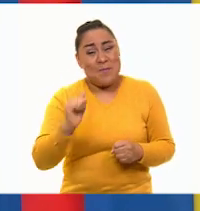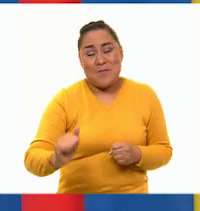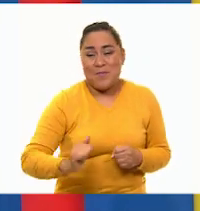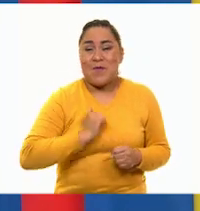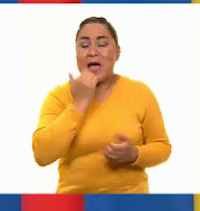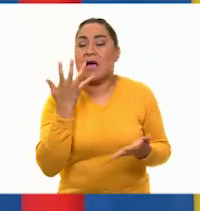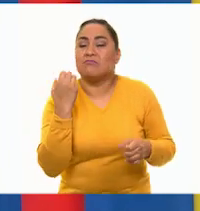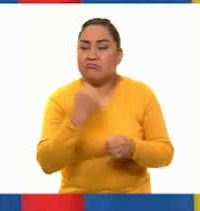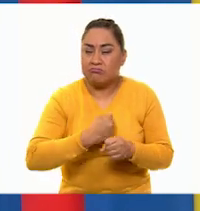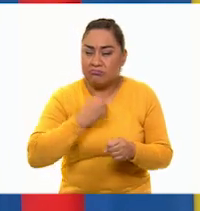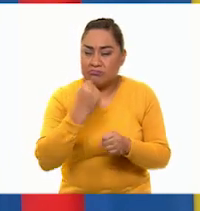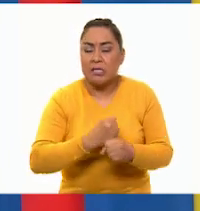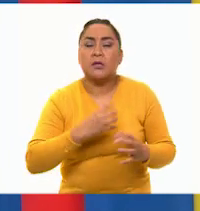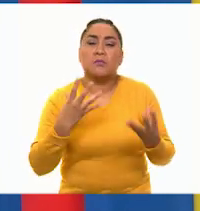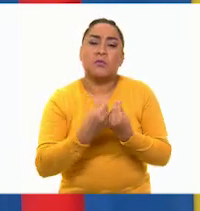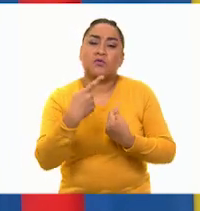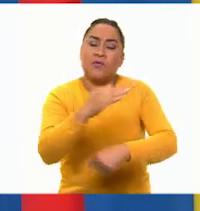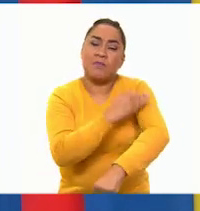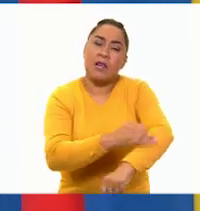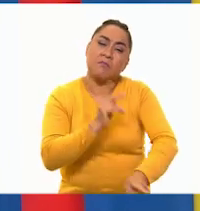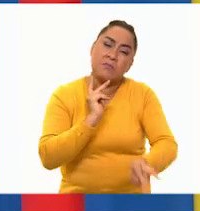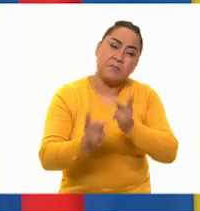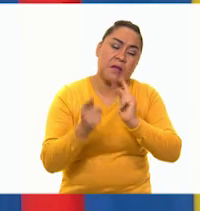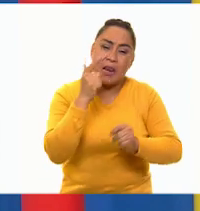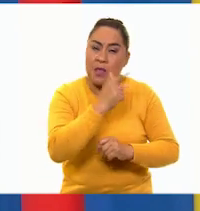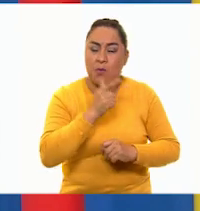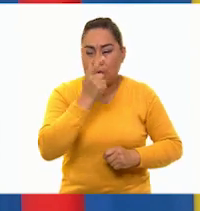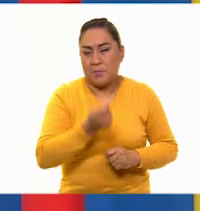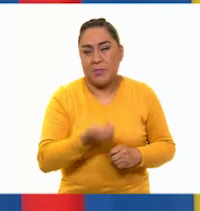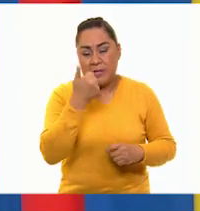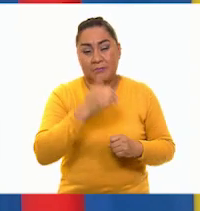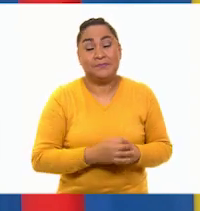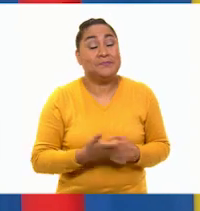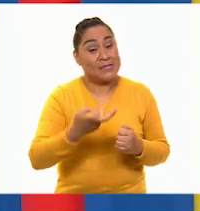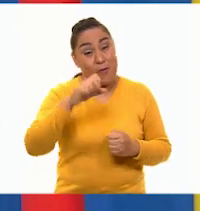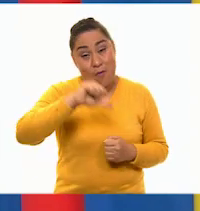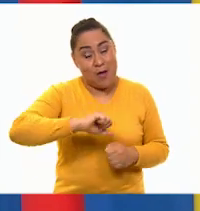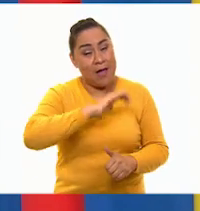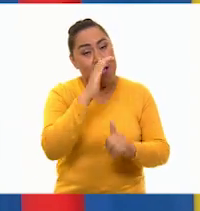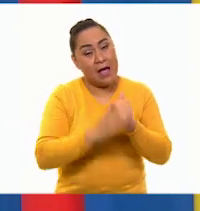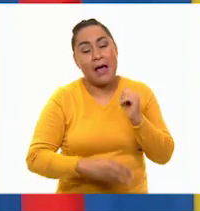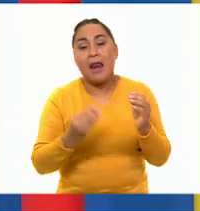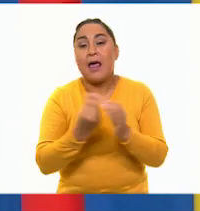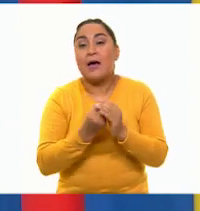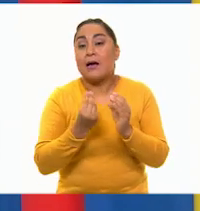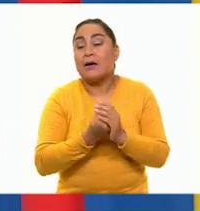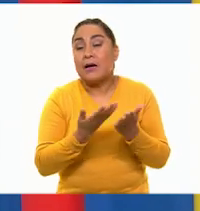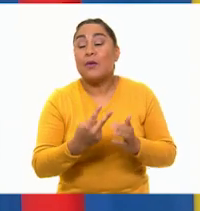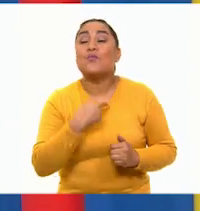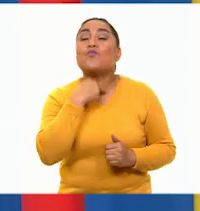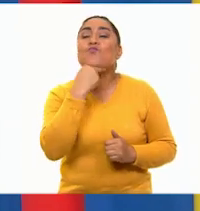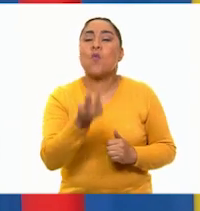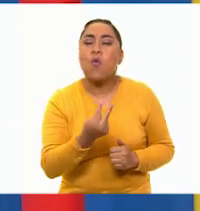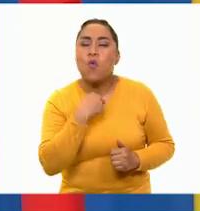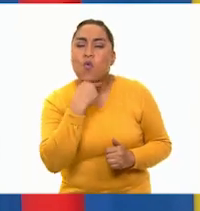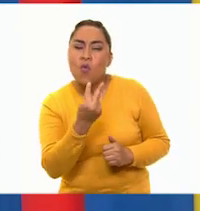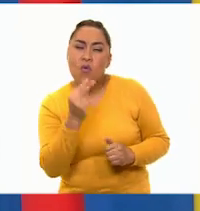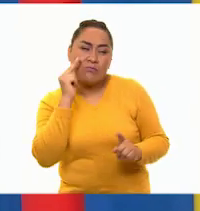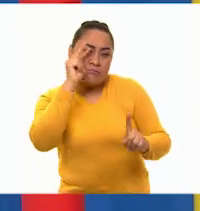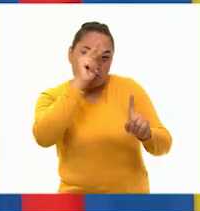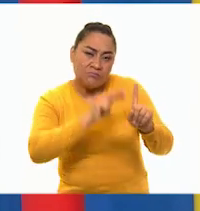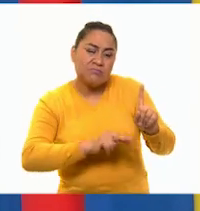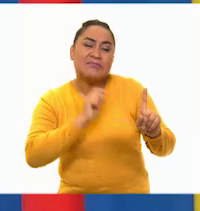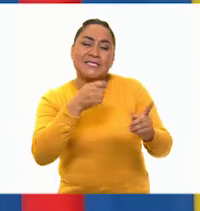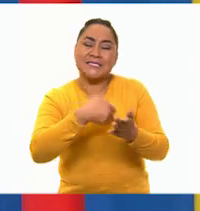momento para practicarla y platica con tu familia en tu lengua materna. Por hoy, hemos terminado con Voces y miradas sobre una